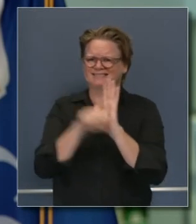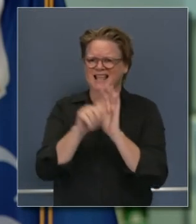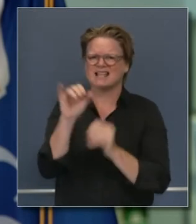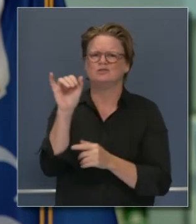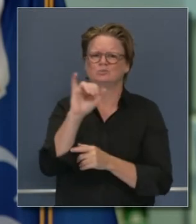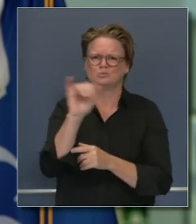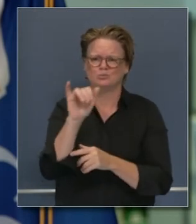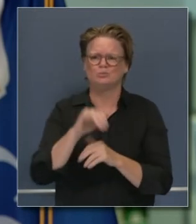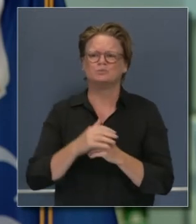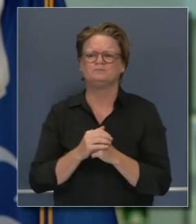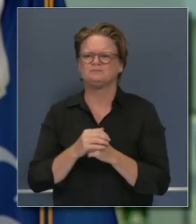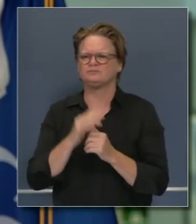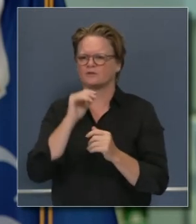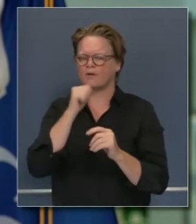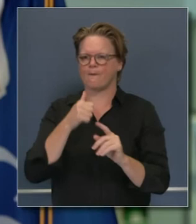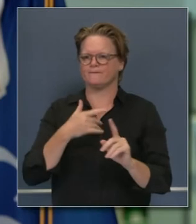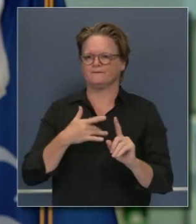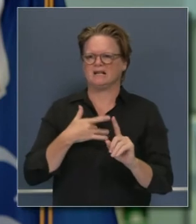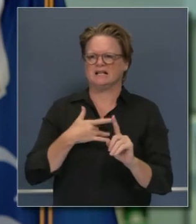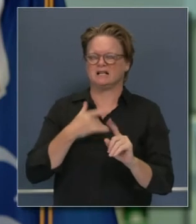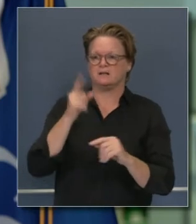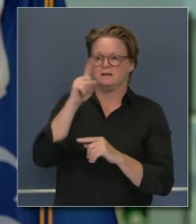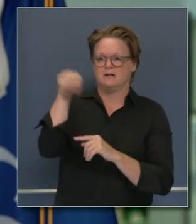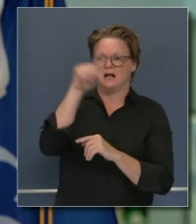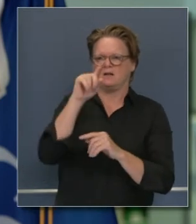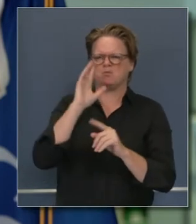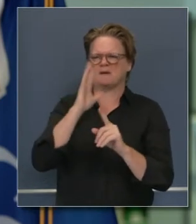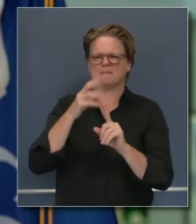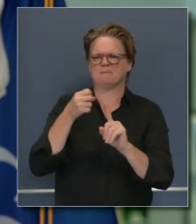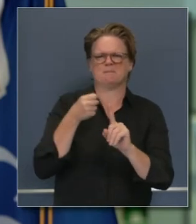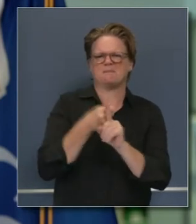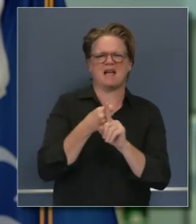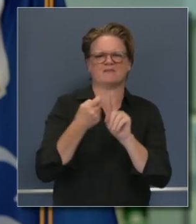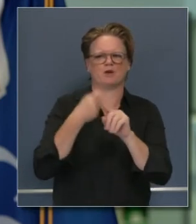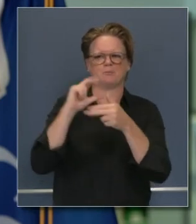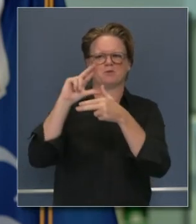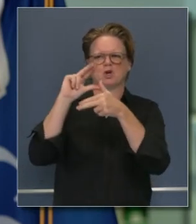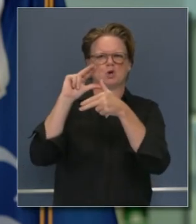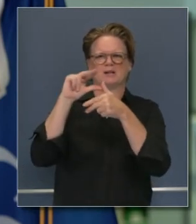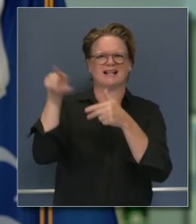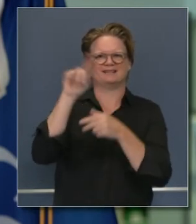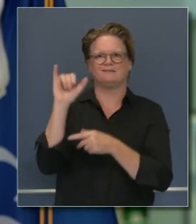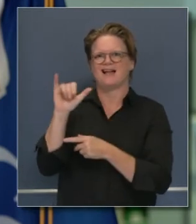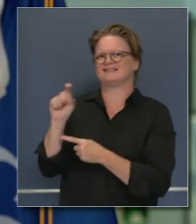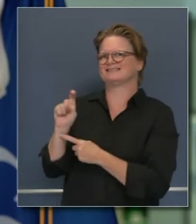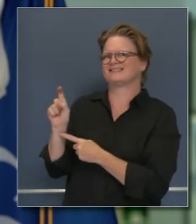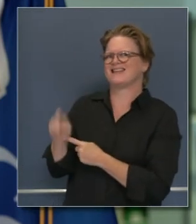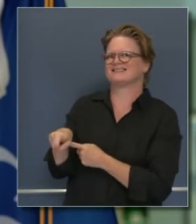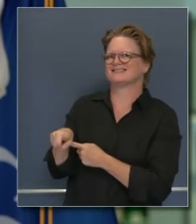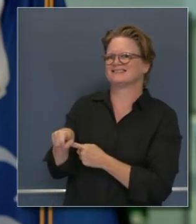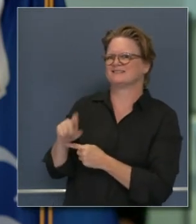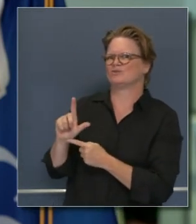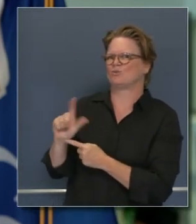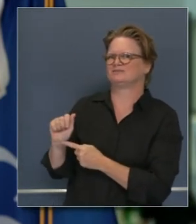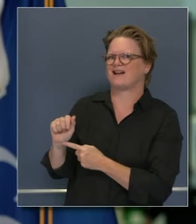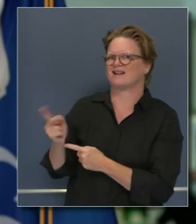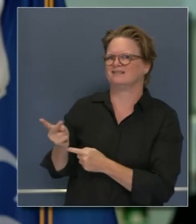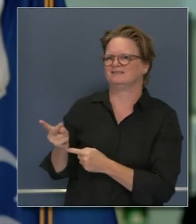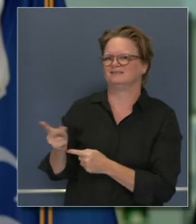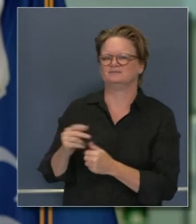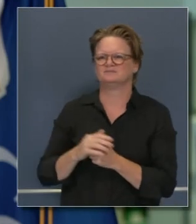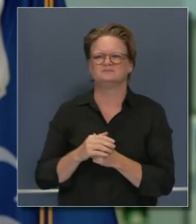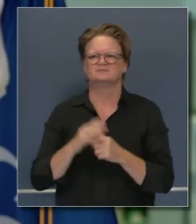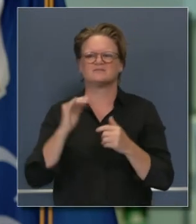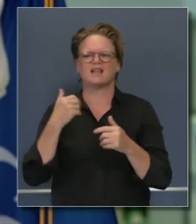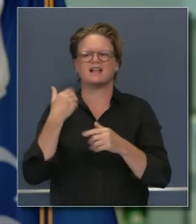no creemos que tengan algún impacto directo de parte del huracán es parte de este sistema de ayuda mutua es dinámico y la semana